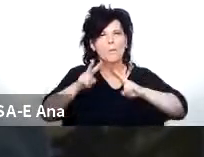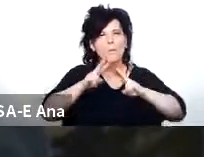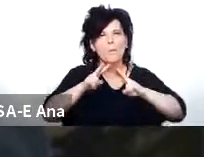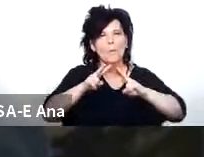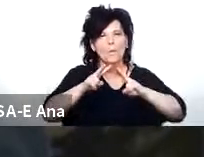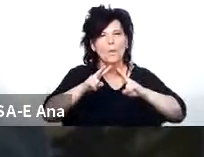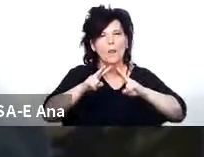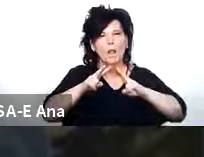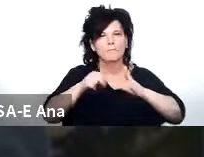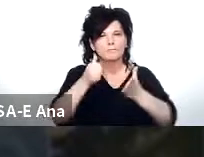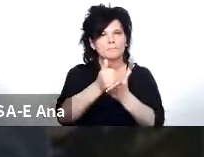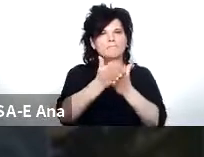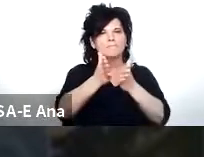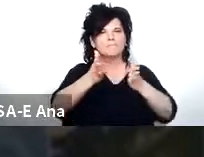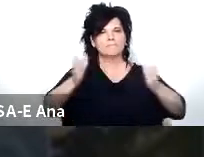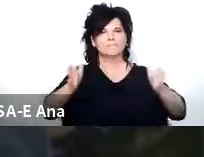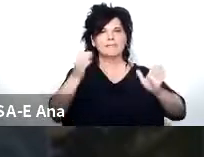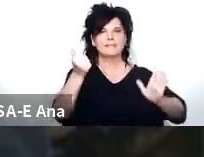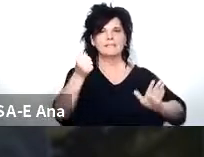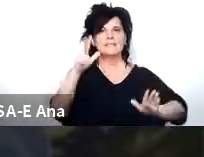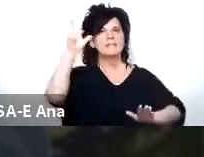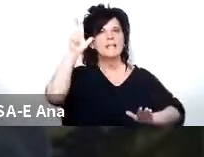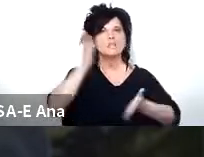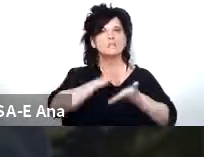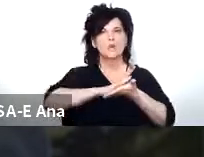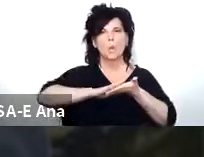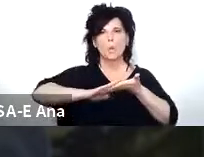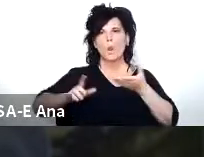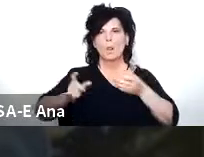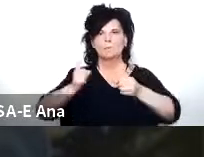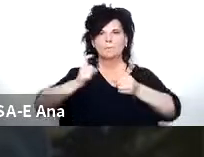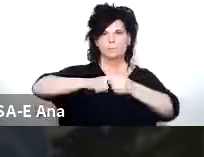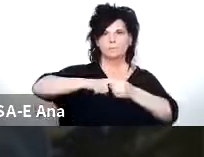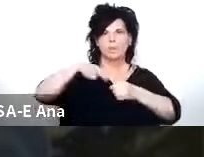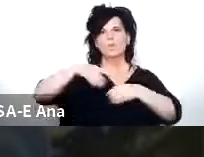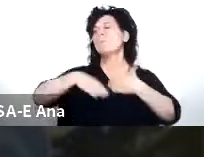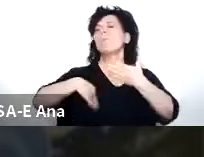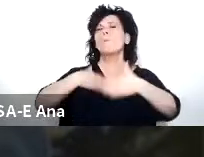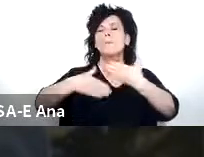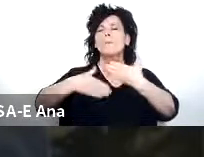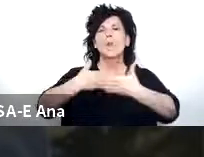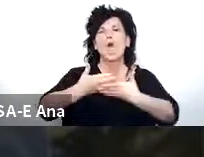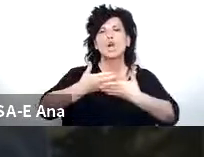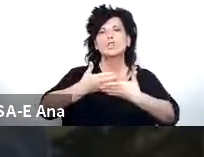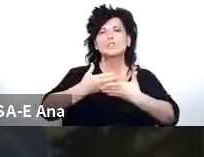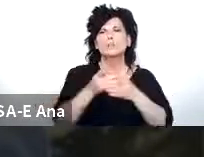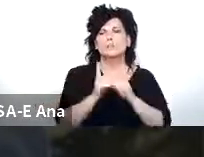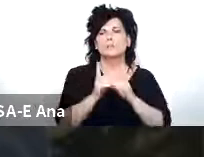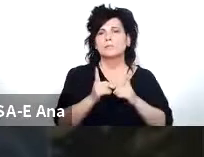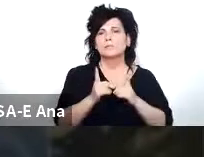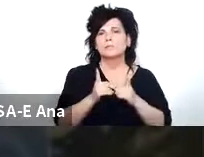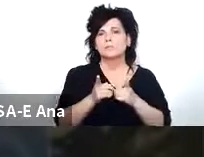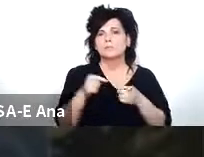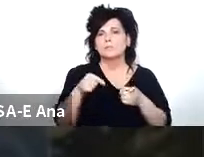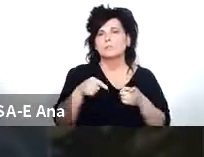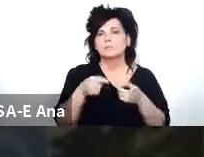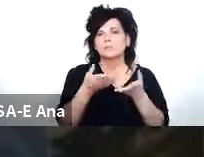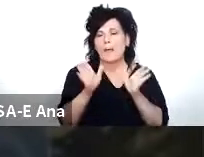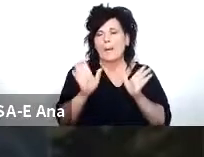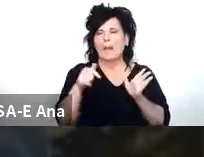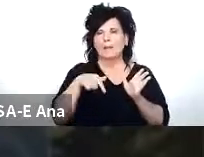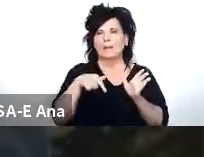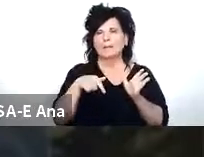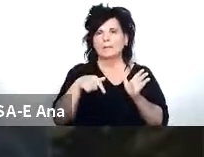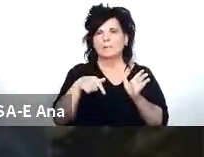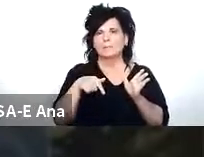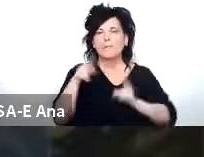presencia con 68 nodos adicionales esto es un proceso de contratación que está que está en curso en día es una subasta que está abierta con la